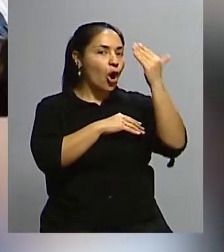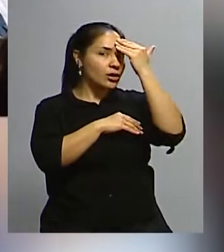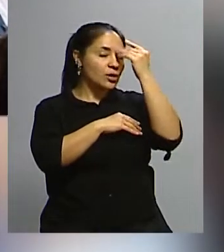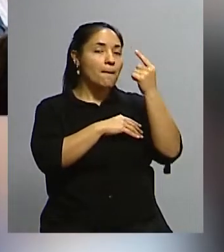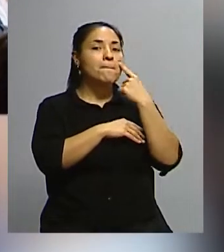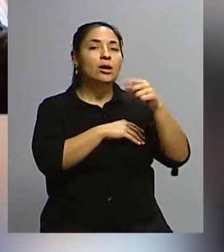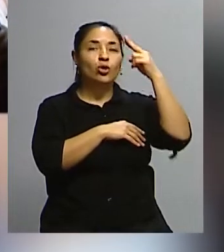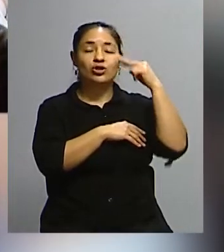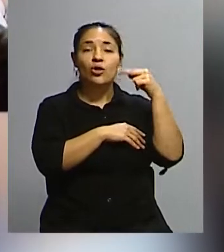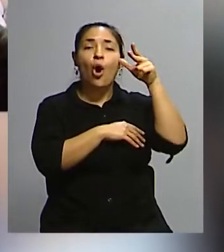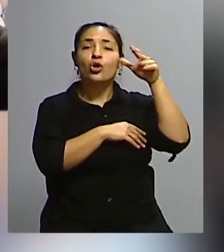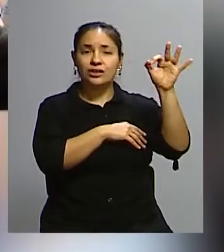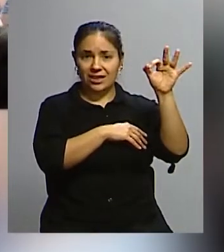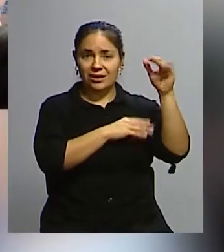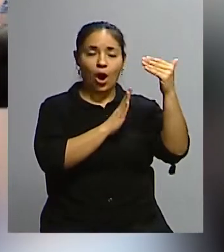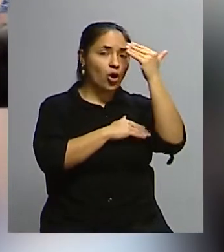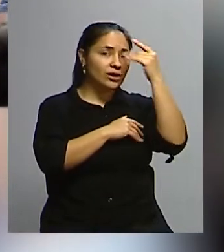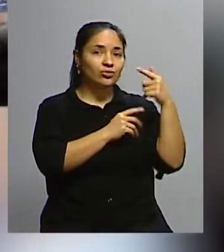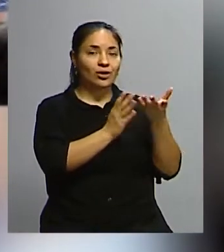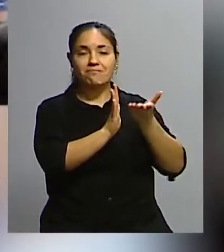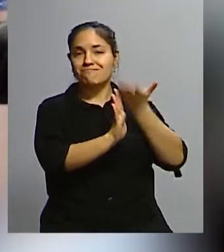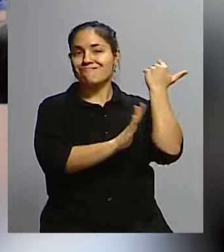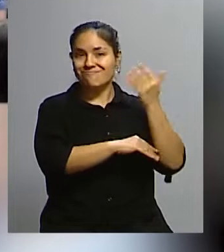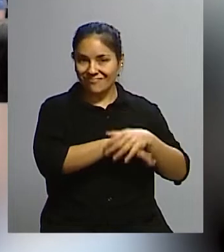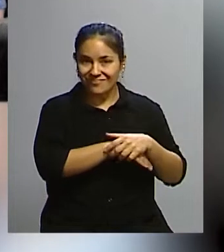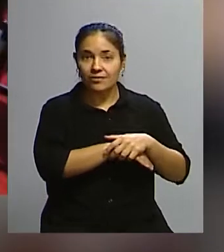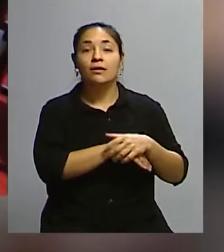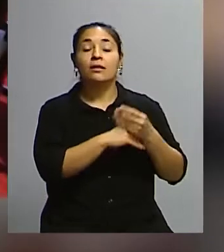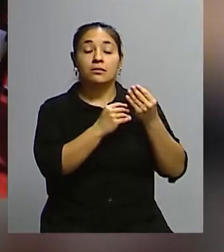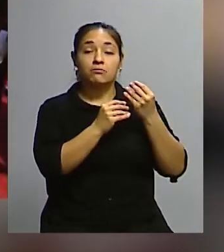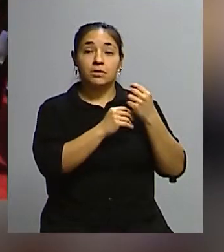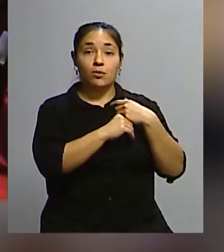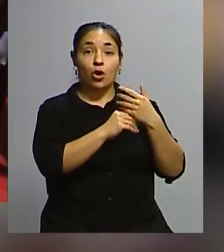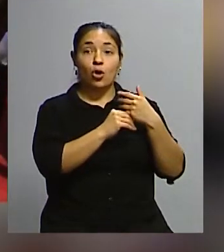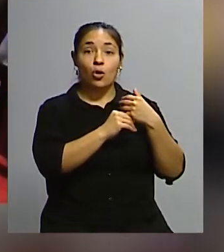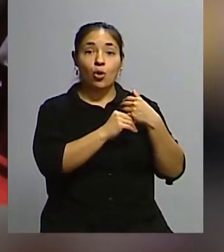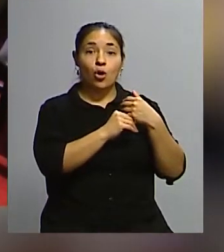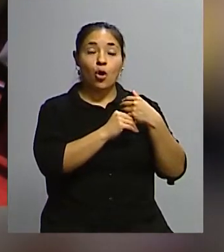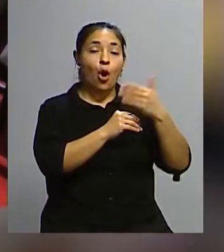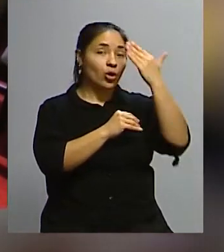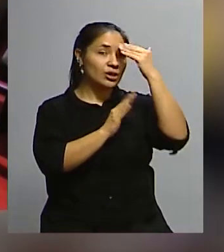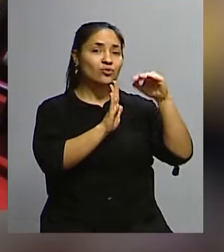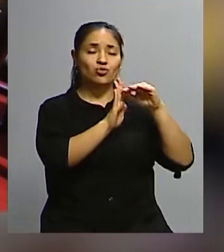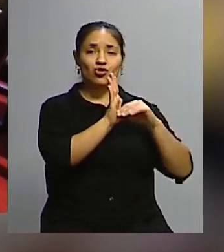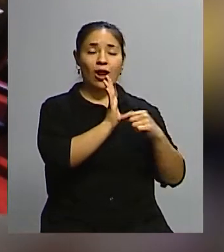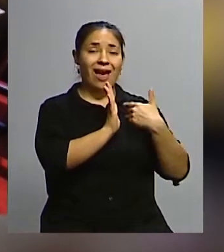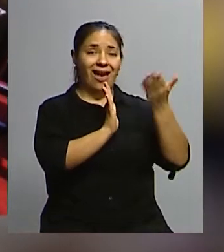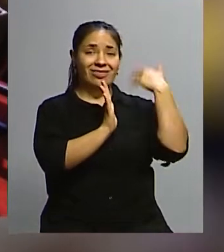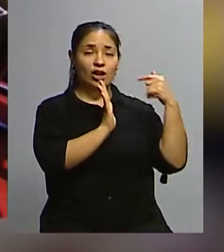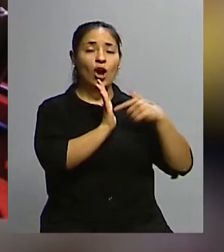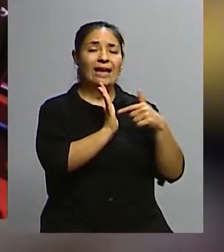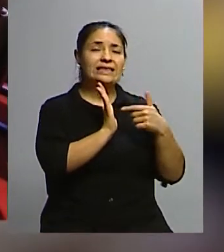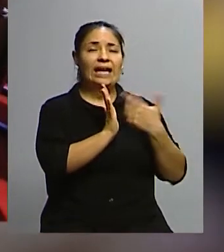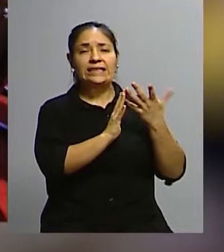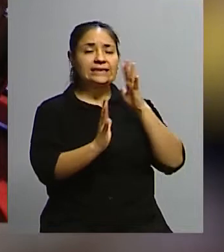1980 que siempre ha tenido una reticencia en el sentido de que